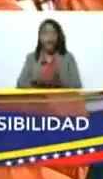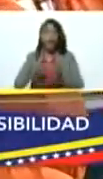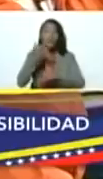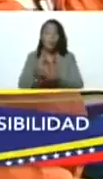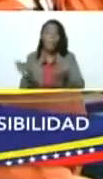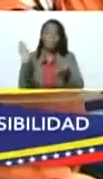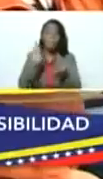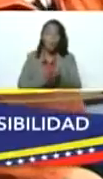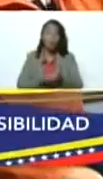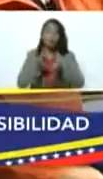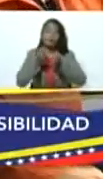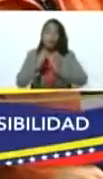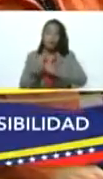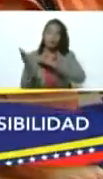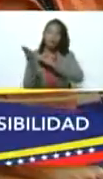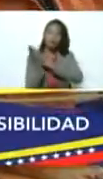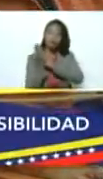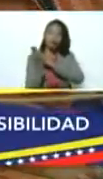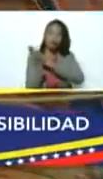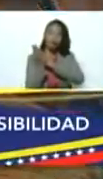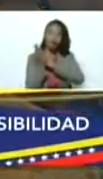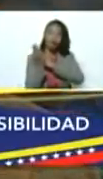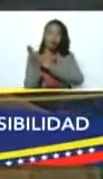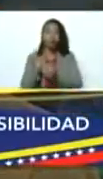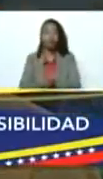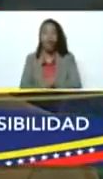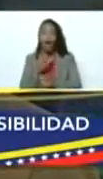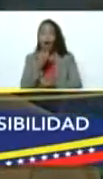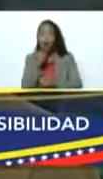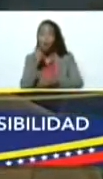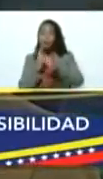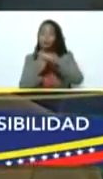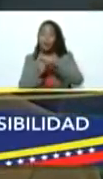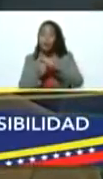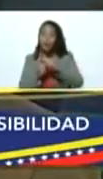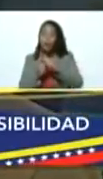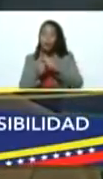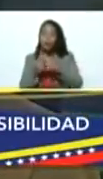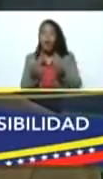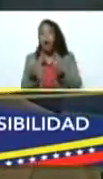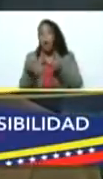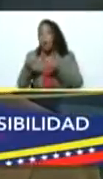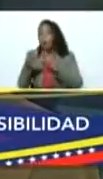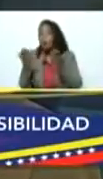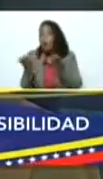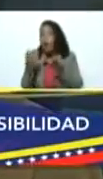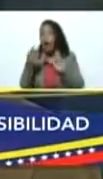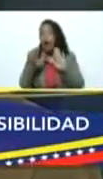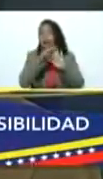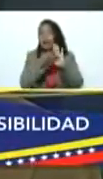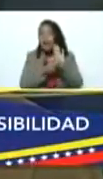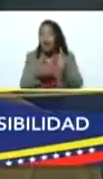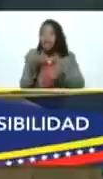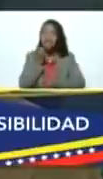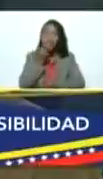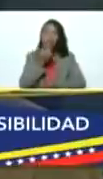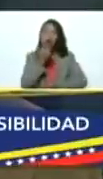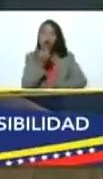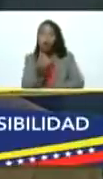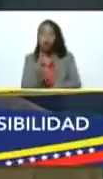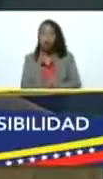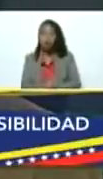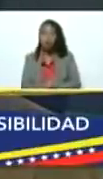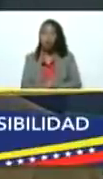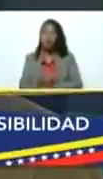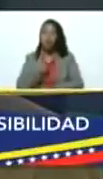tratamiento en el caso de ser positivo. De acuerdo al nivel de la enfermedad. Así que, quiero